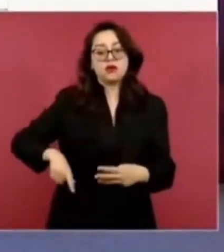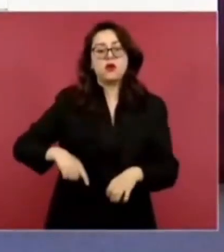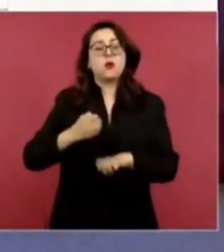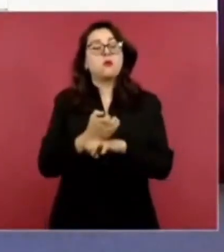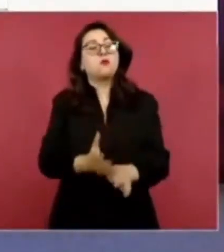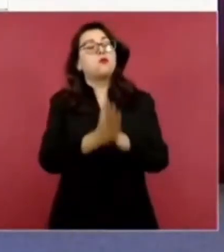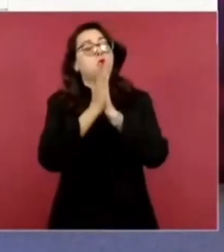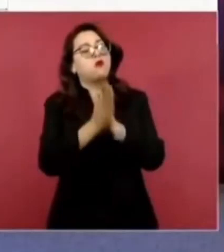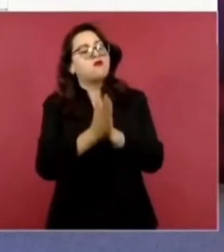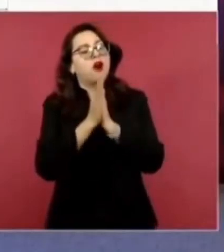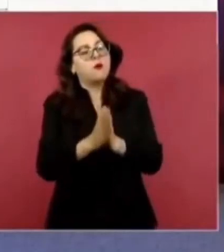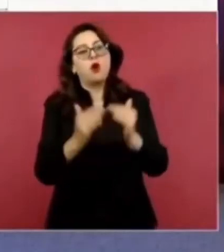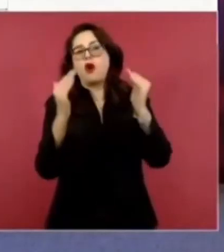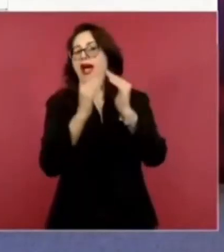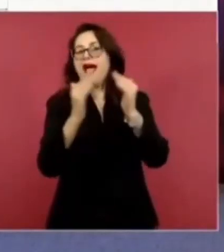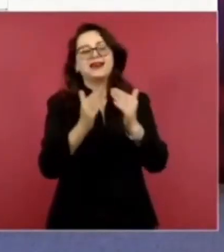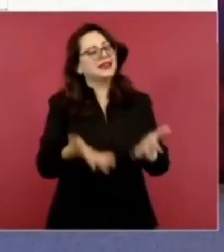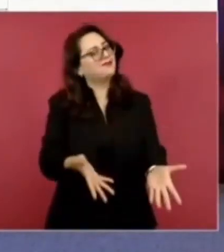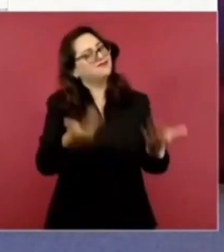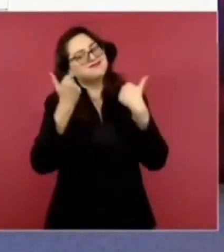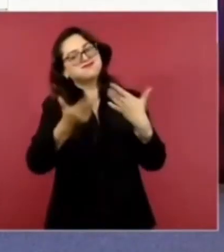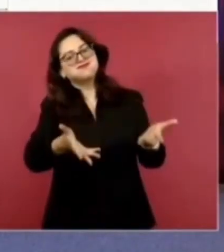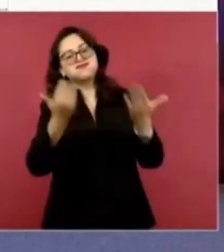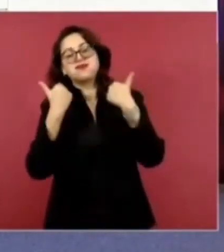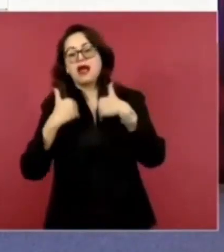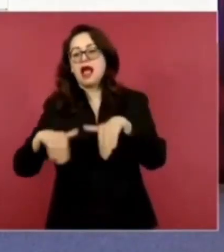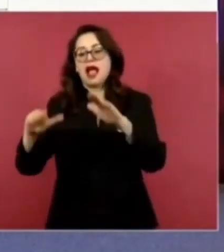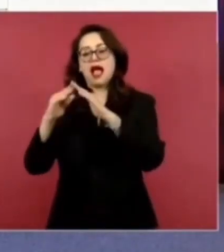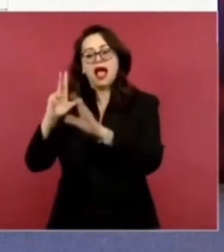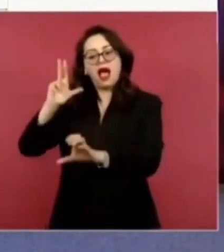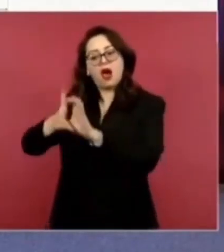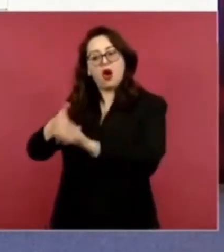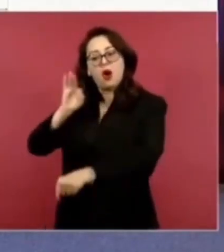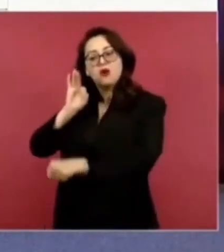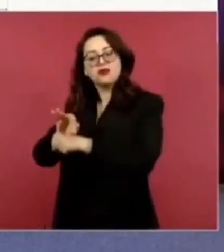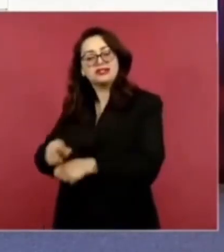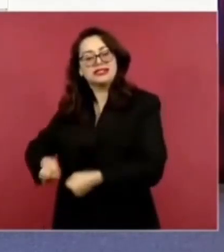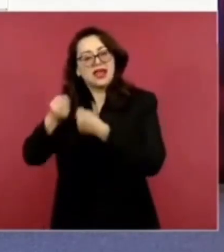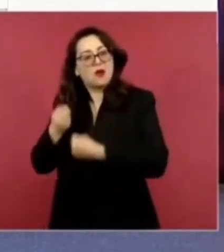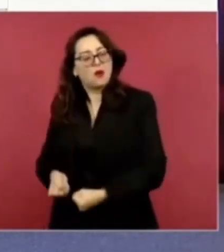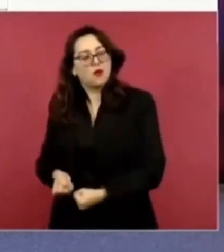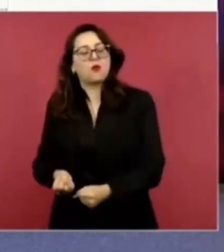trasladarse a refugios, mantenerse en lugares seguros.